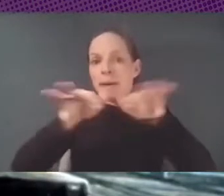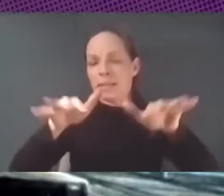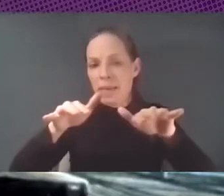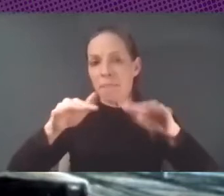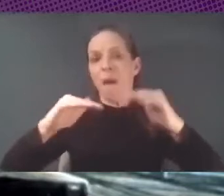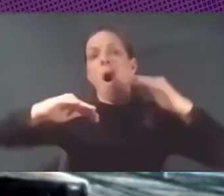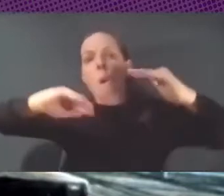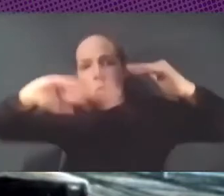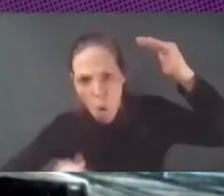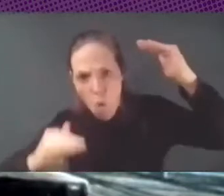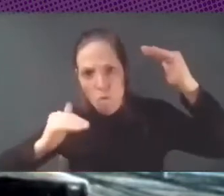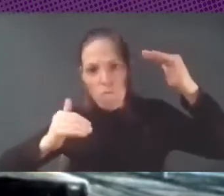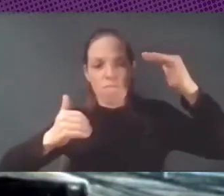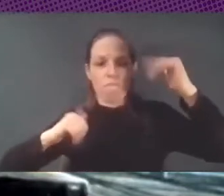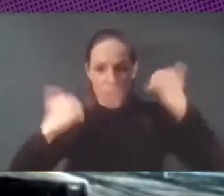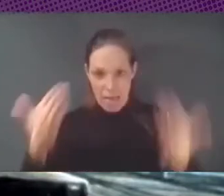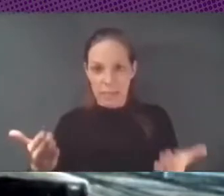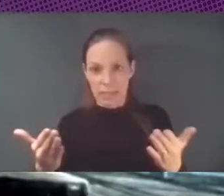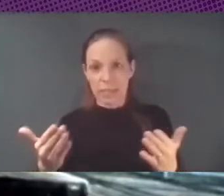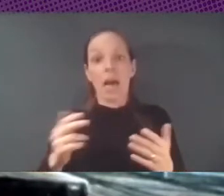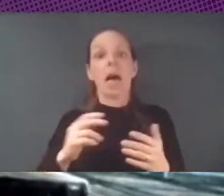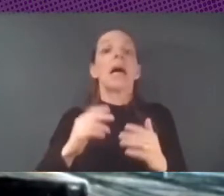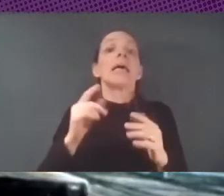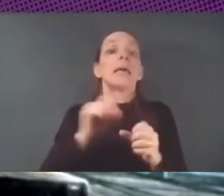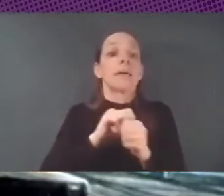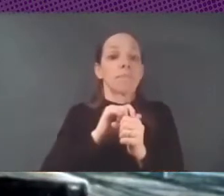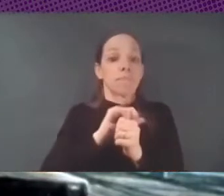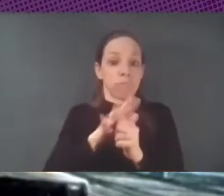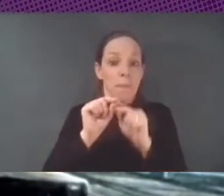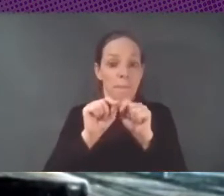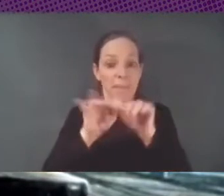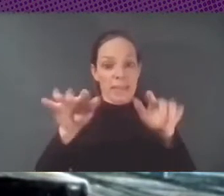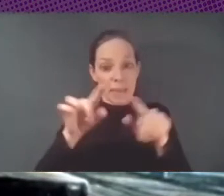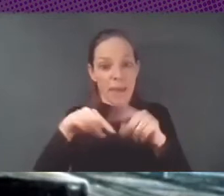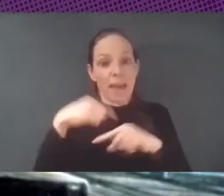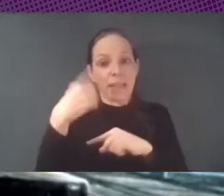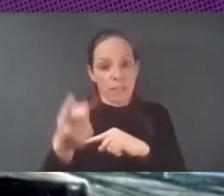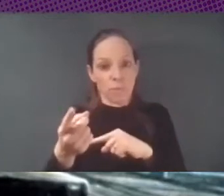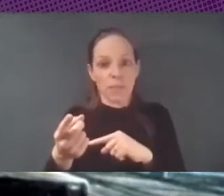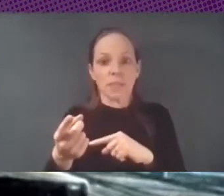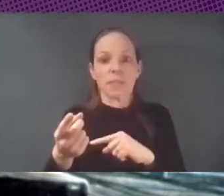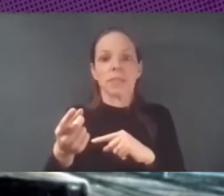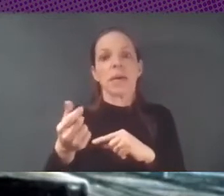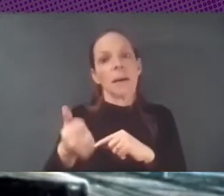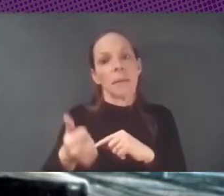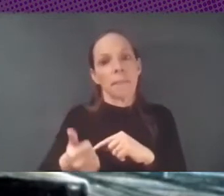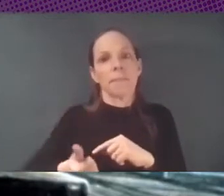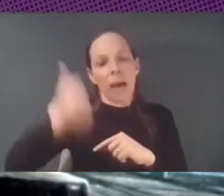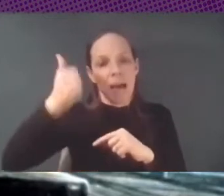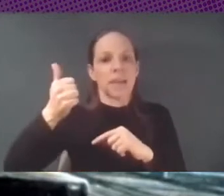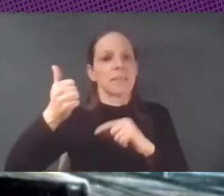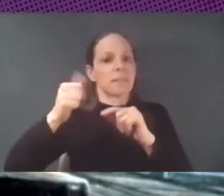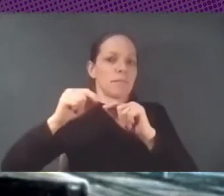otras que se generan a raíz de la pandemia también. Y luego unas discusiones sobre cómo son las social